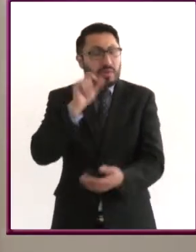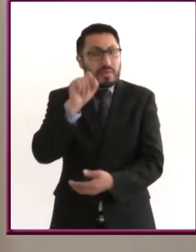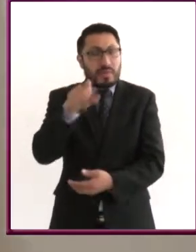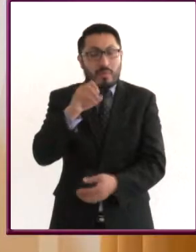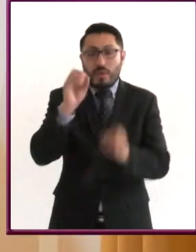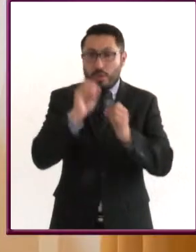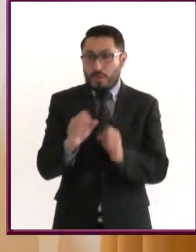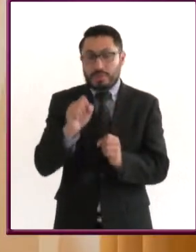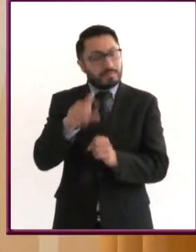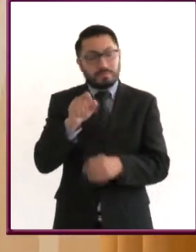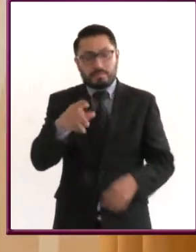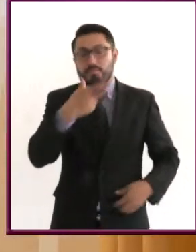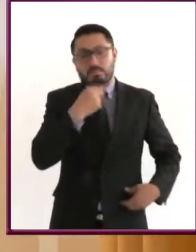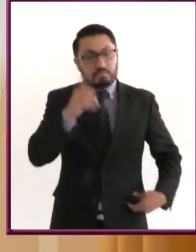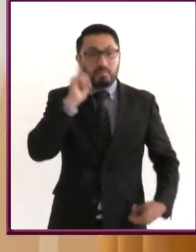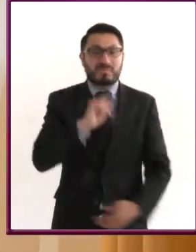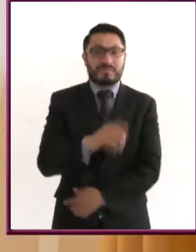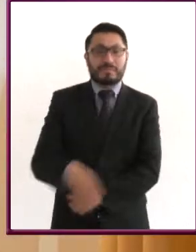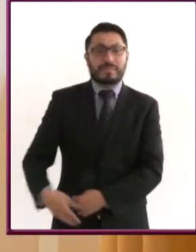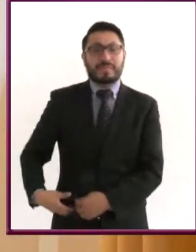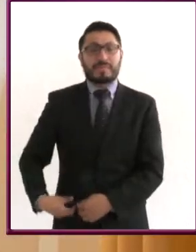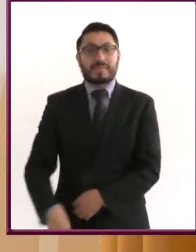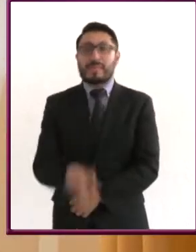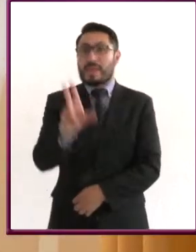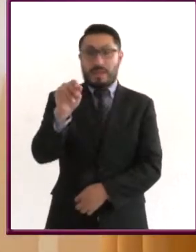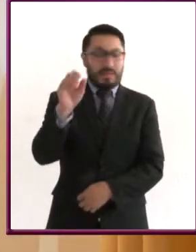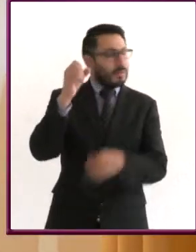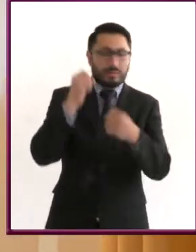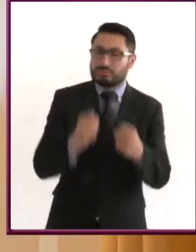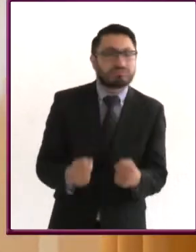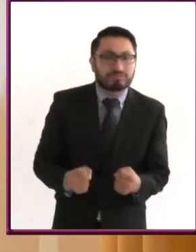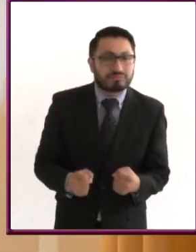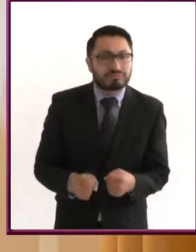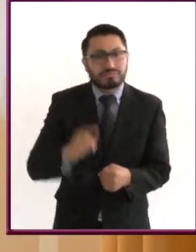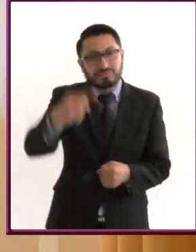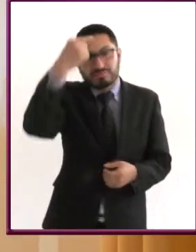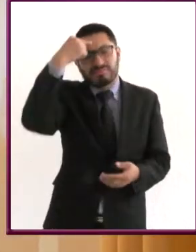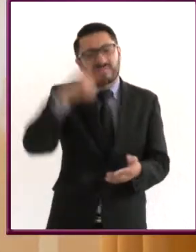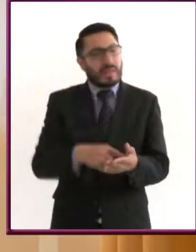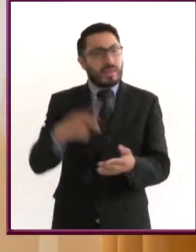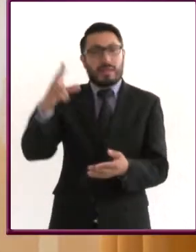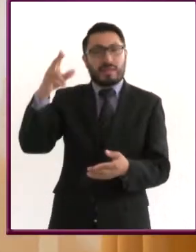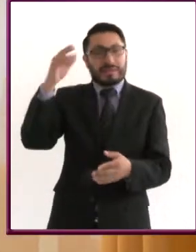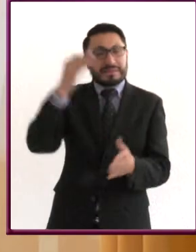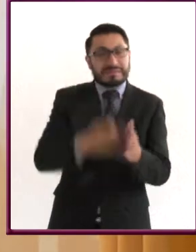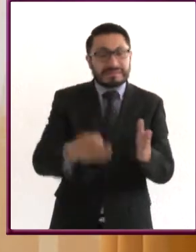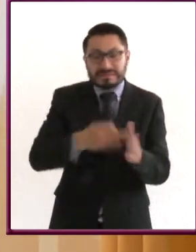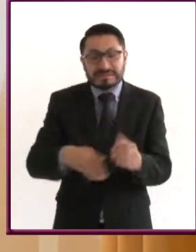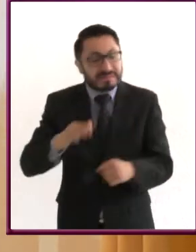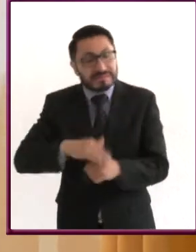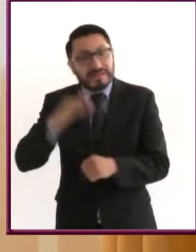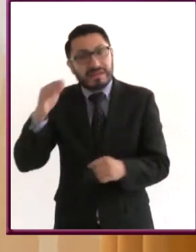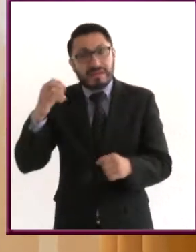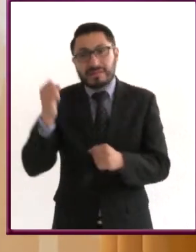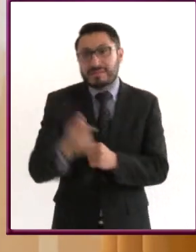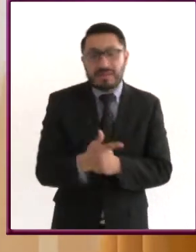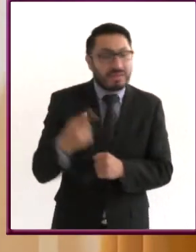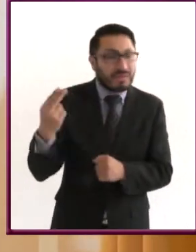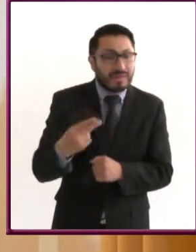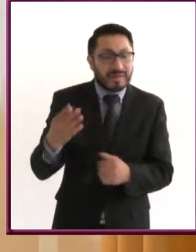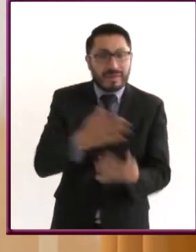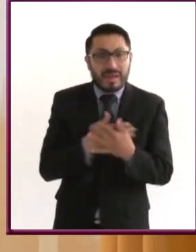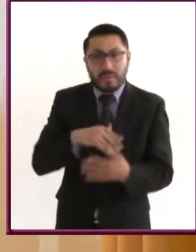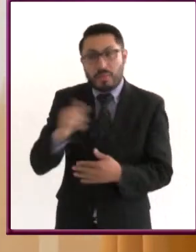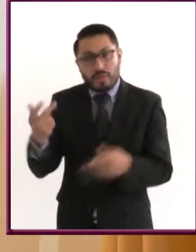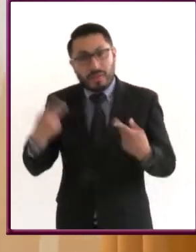mismo o contigo misma. ¿No te convence? ¿Piensas que no es suficiente y que por eso necesitas el amor de alguien